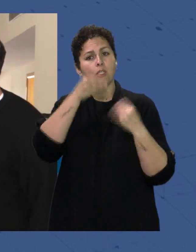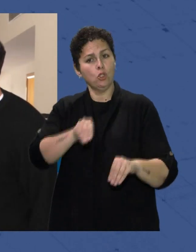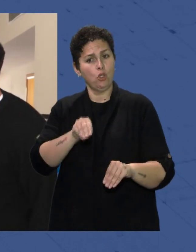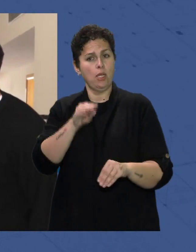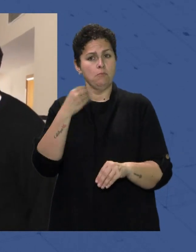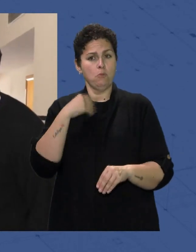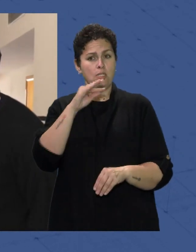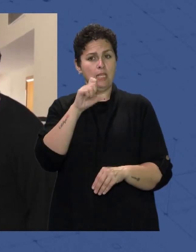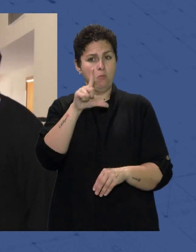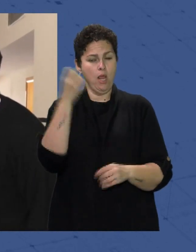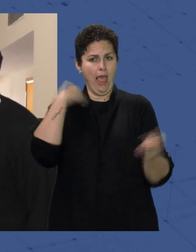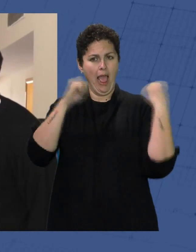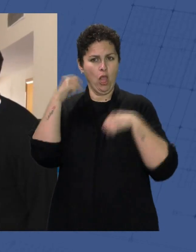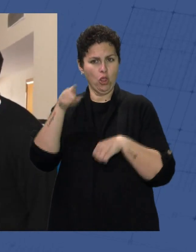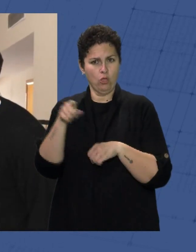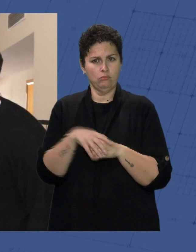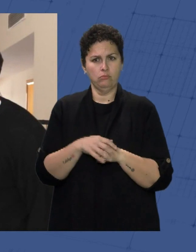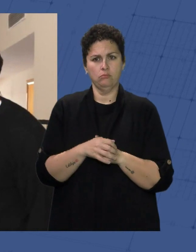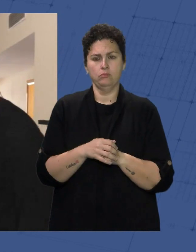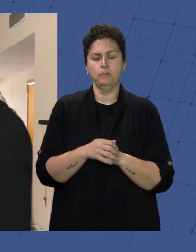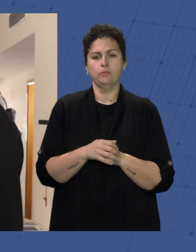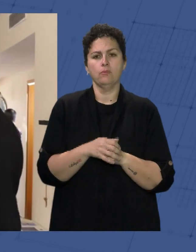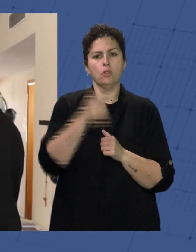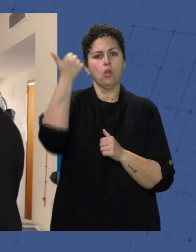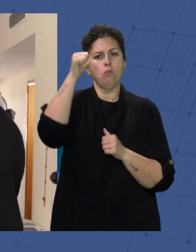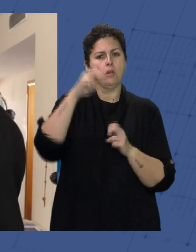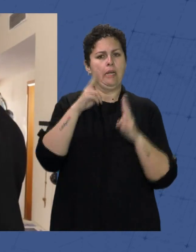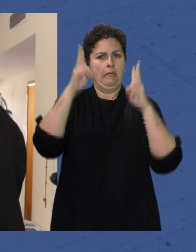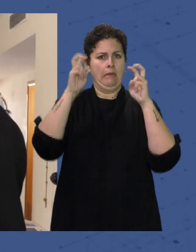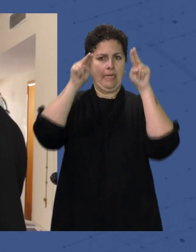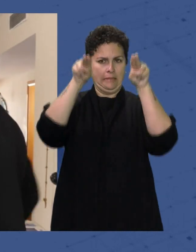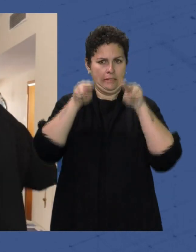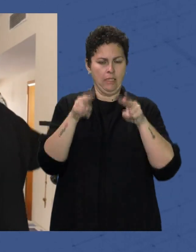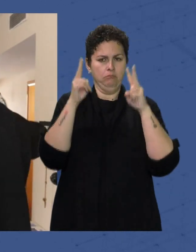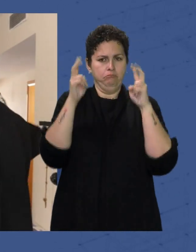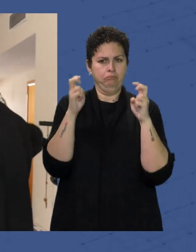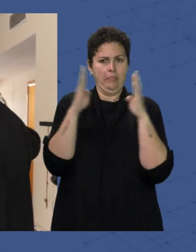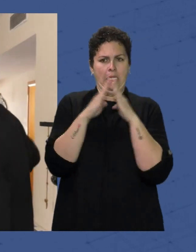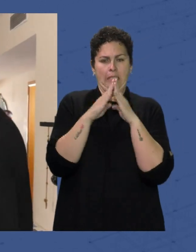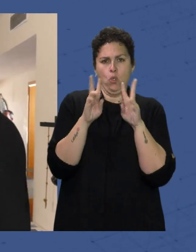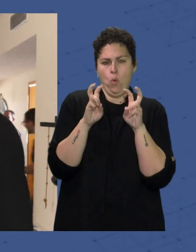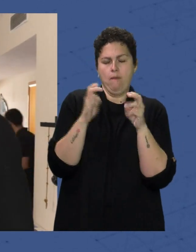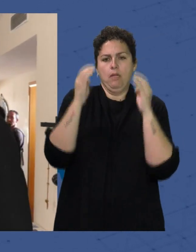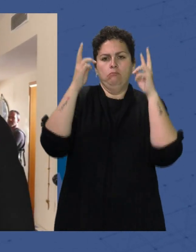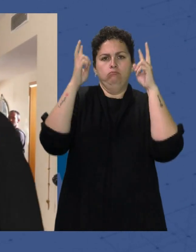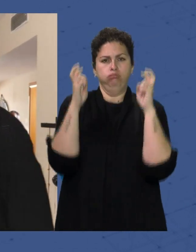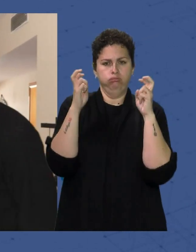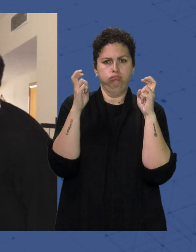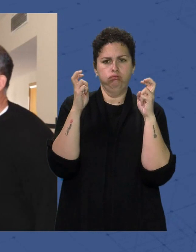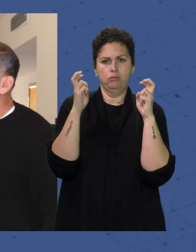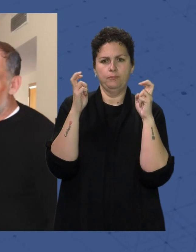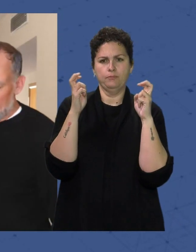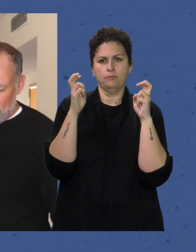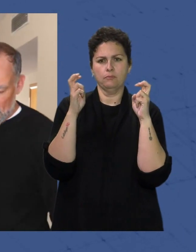Albaladejo Pues un hombre Que se instala En un residencial En una casa En una casa nueva Y bueno Las